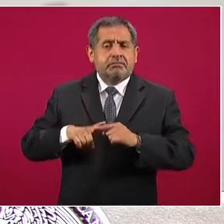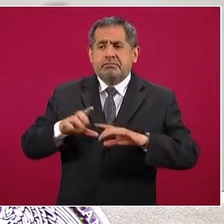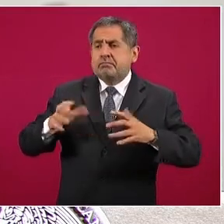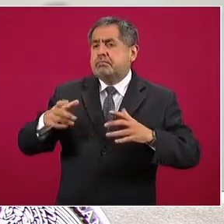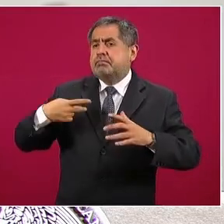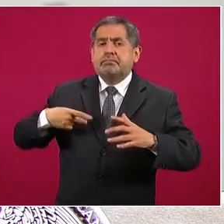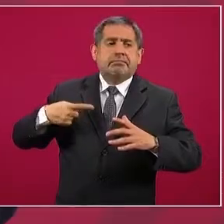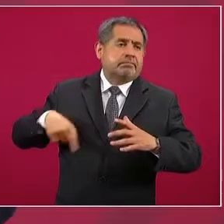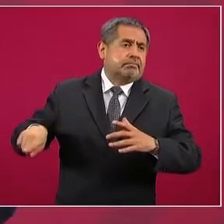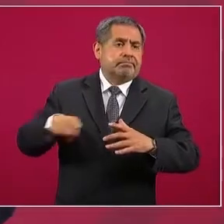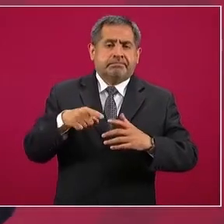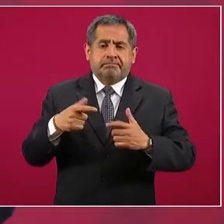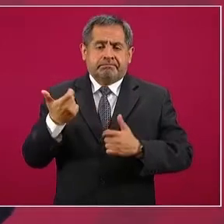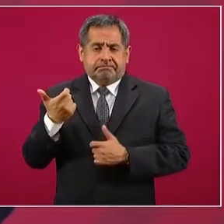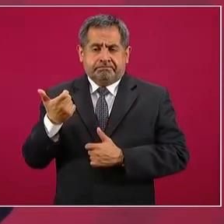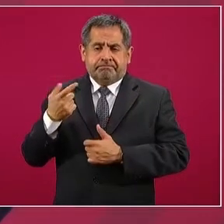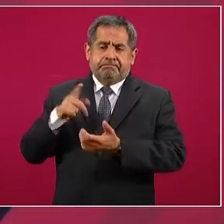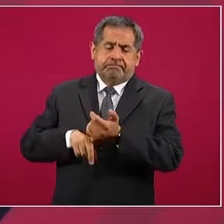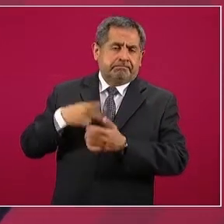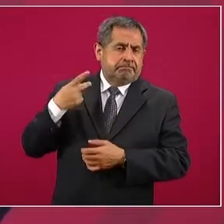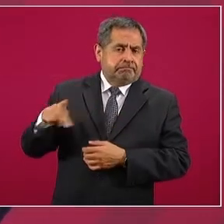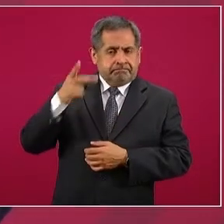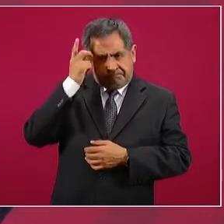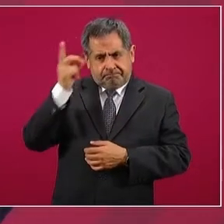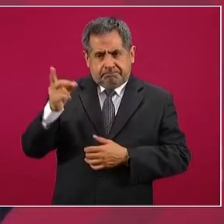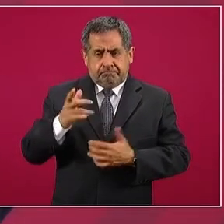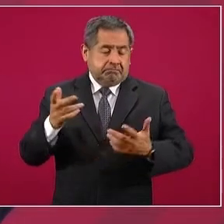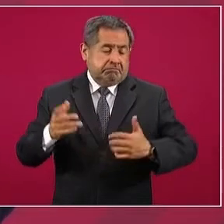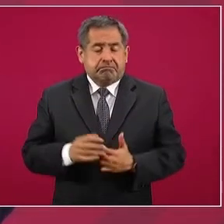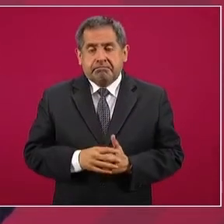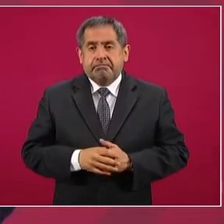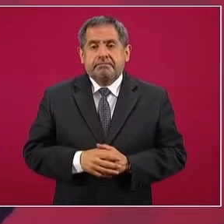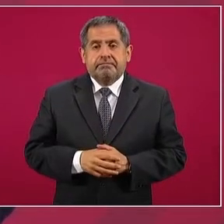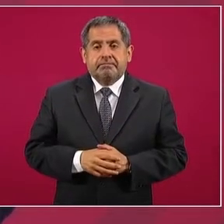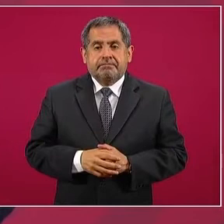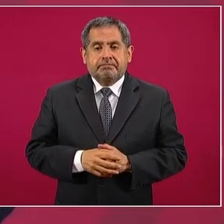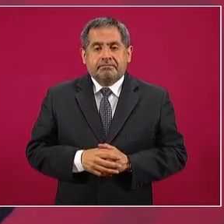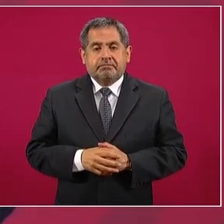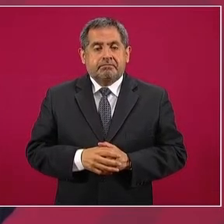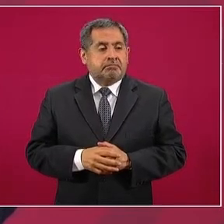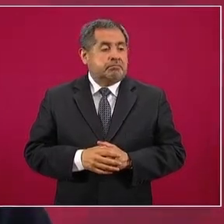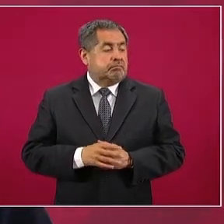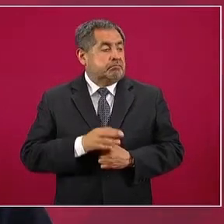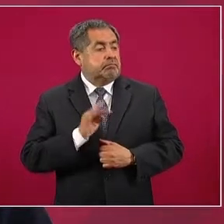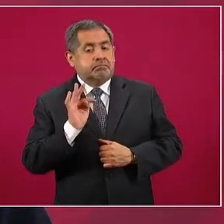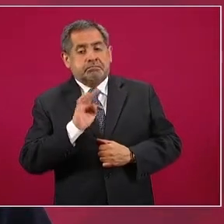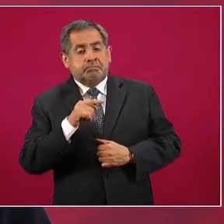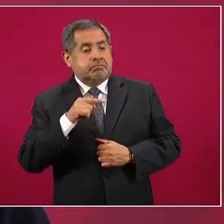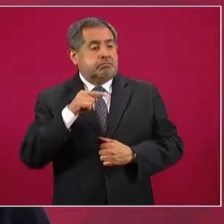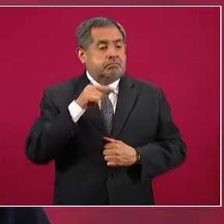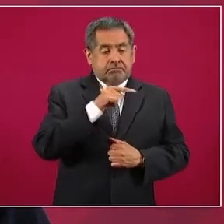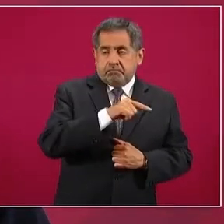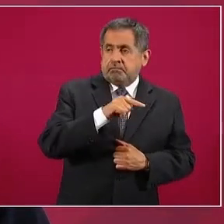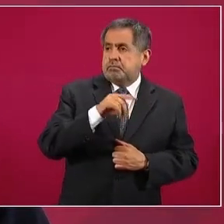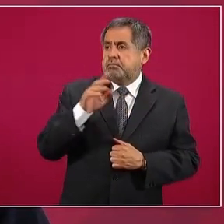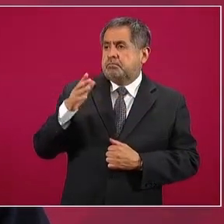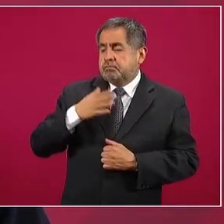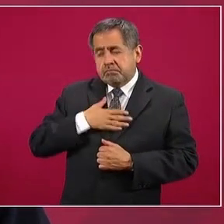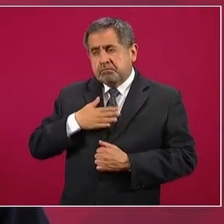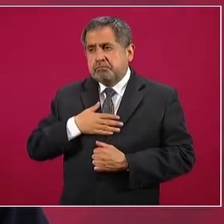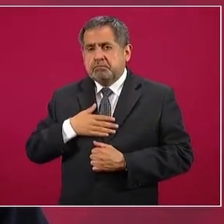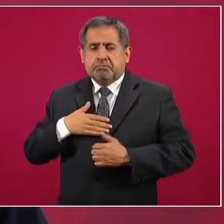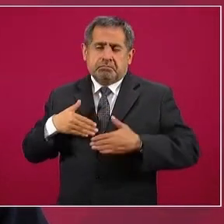del pueblo, que para alcanzar la libertad bajo derecho